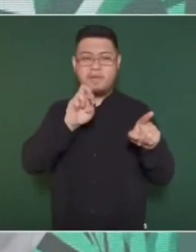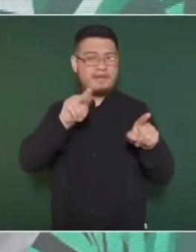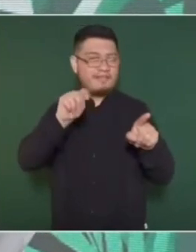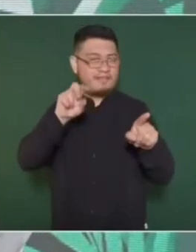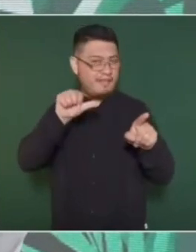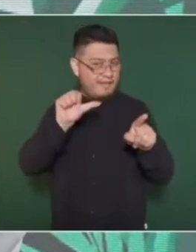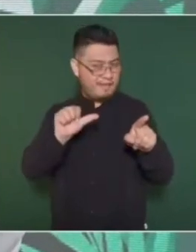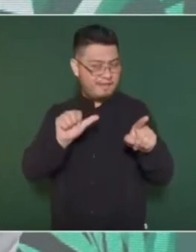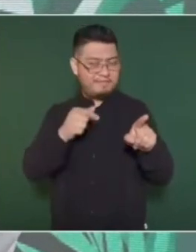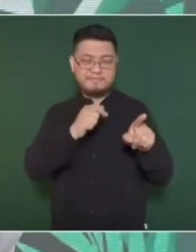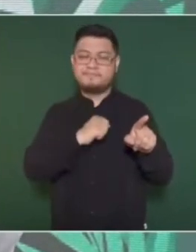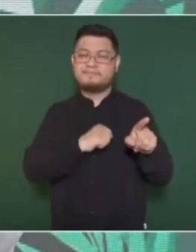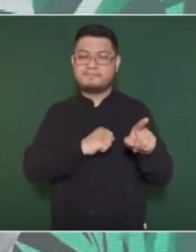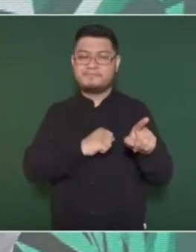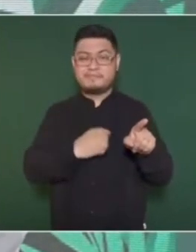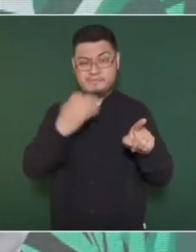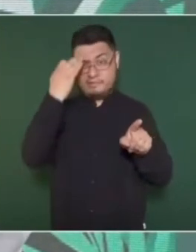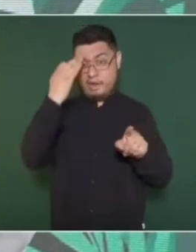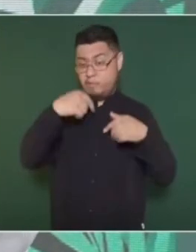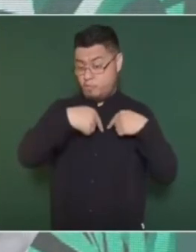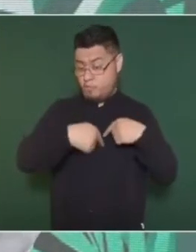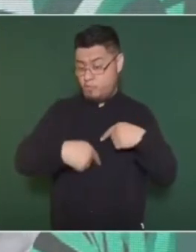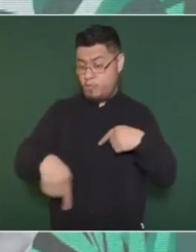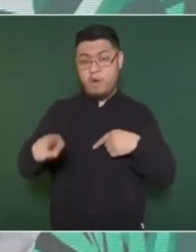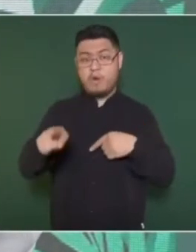Y en el tiempo que me queda, a lo